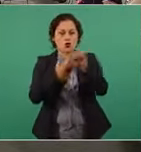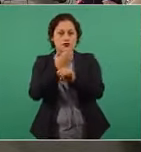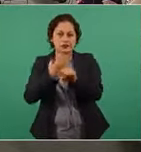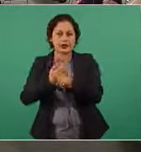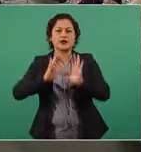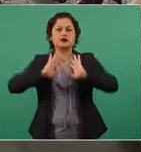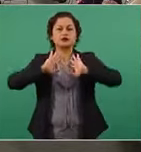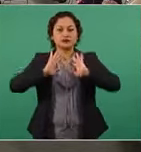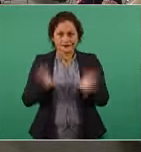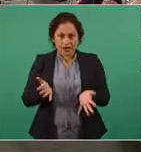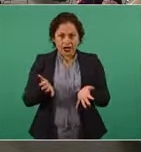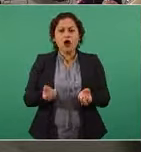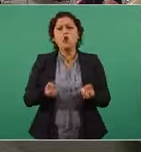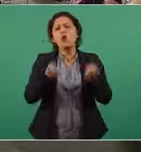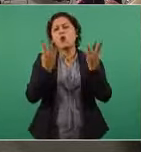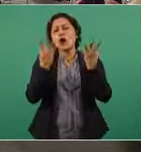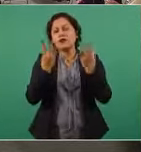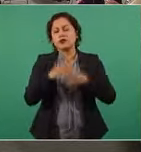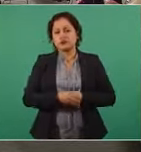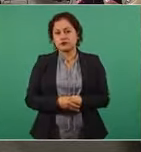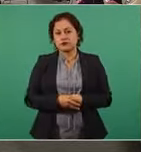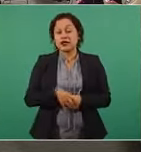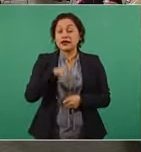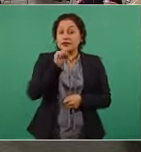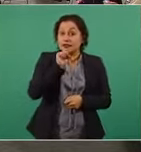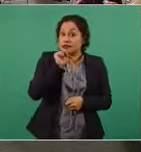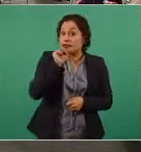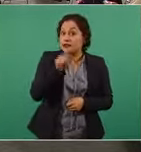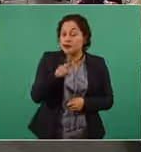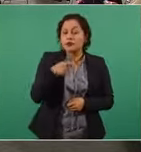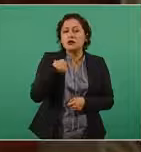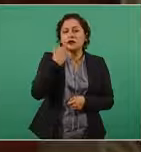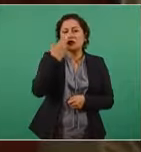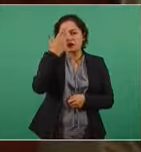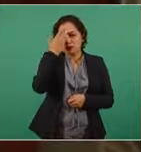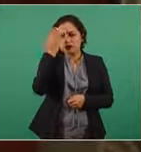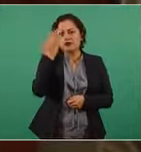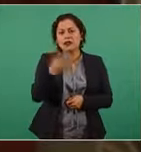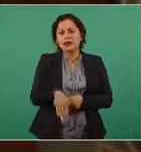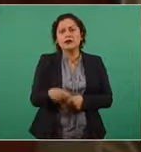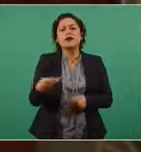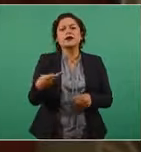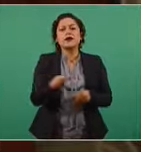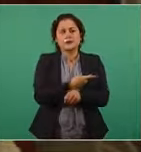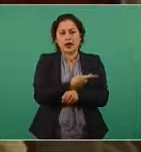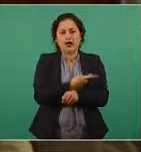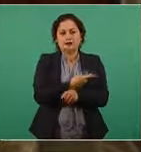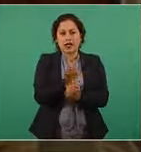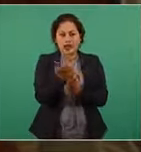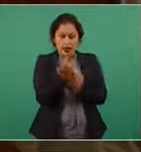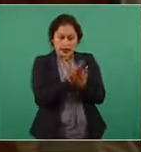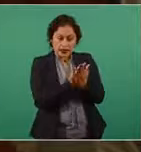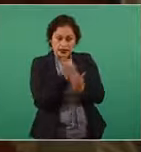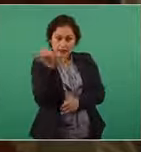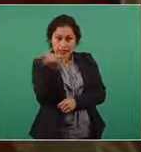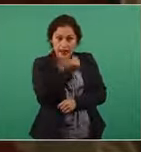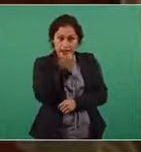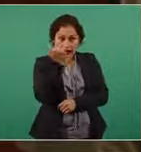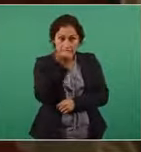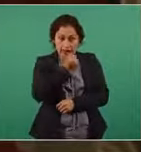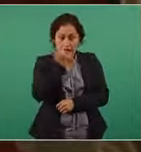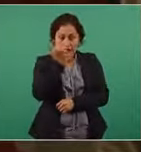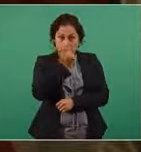actividad educativa y cuánto representa en cuanto a la matrícula de los